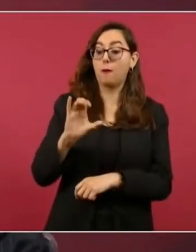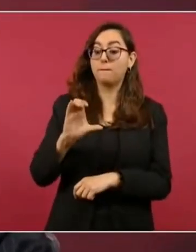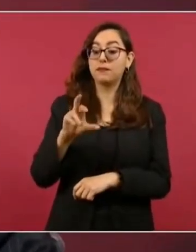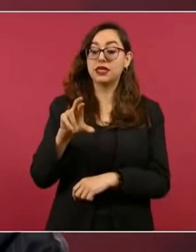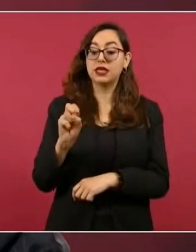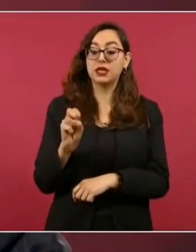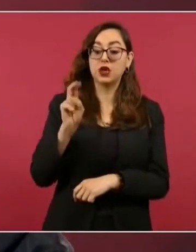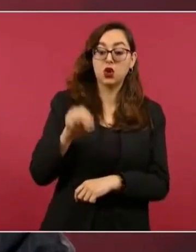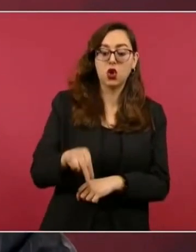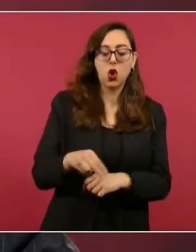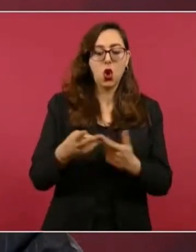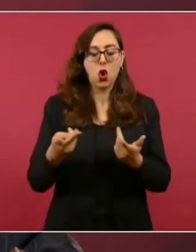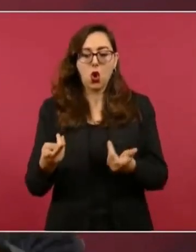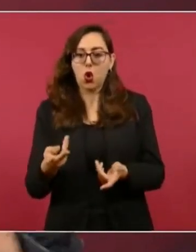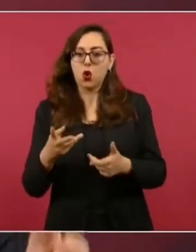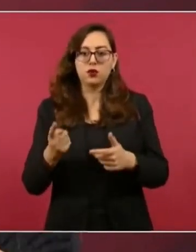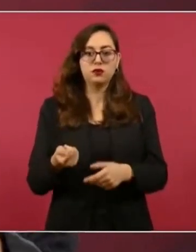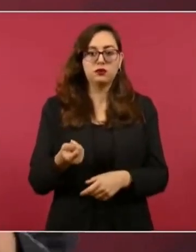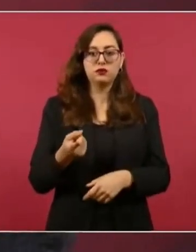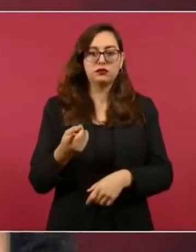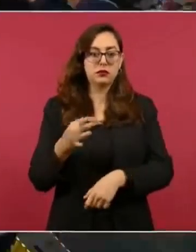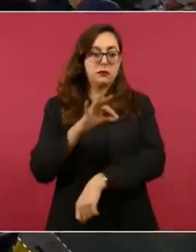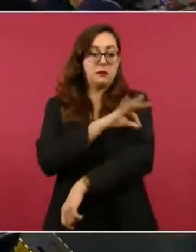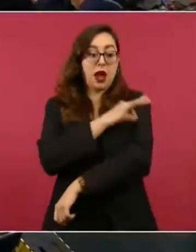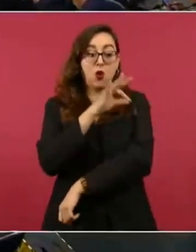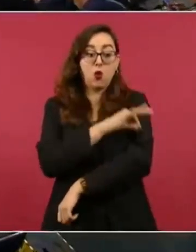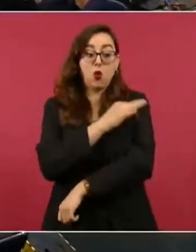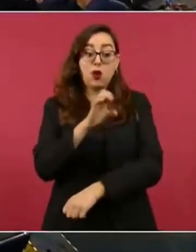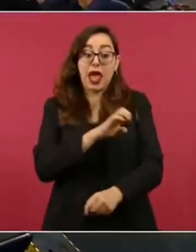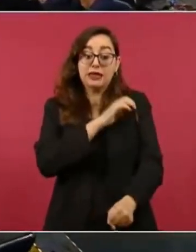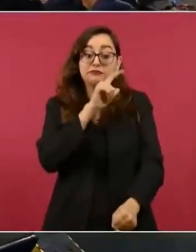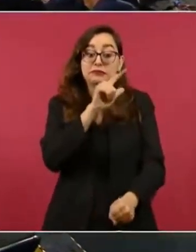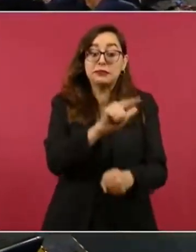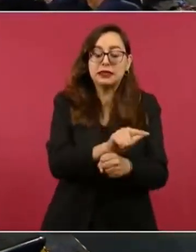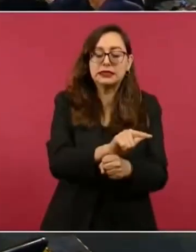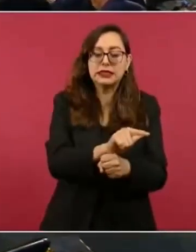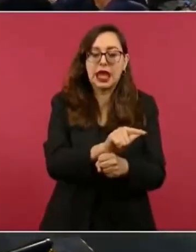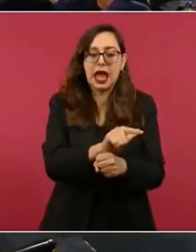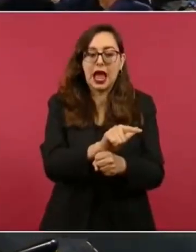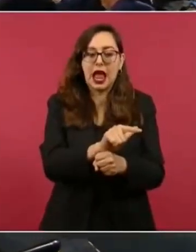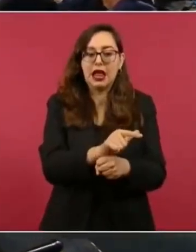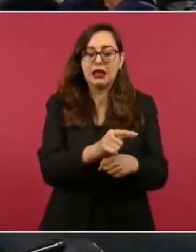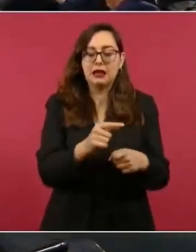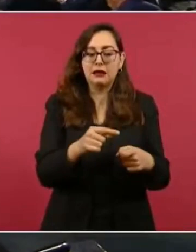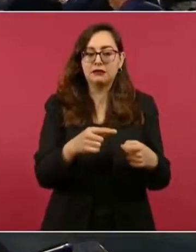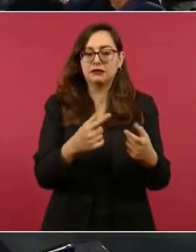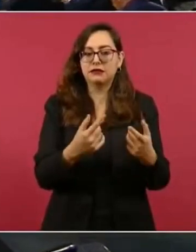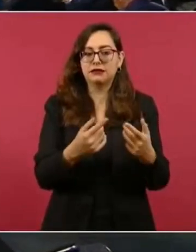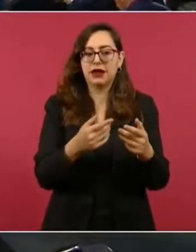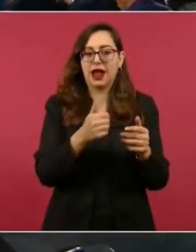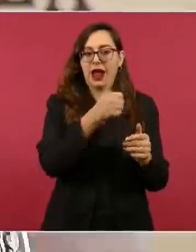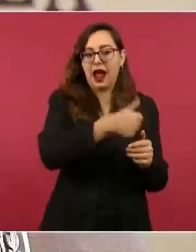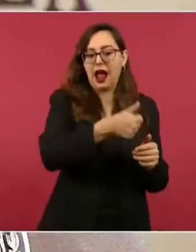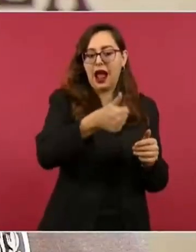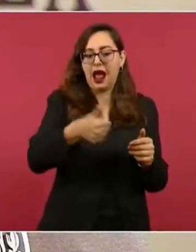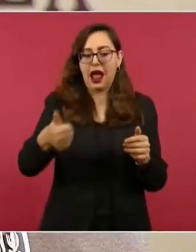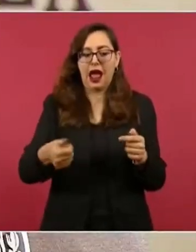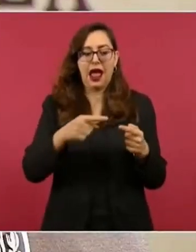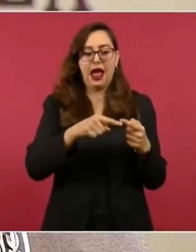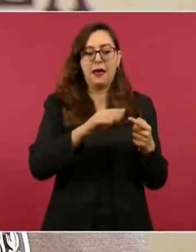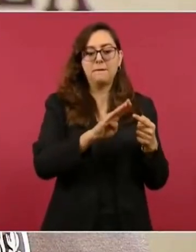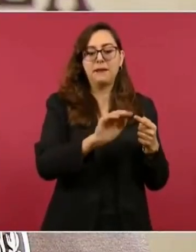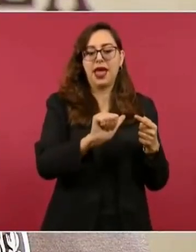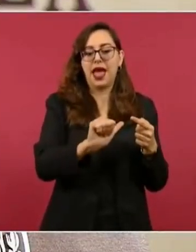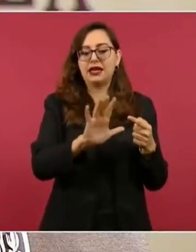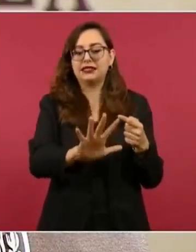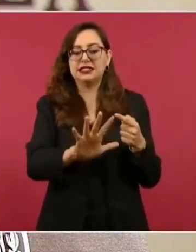casa comercial que tiene la primera vacuna bivalente, que tiene la cepa original y cepas de Omicron, específicamente la VA5, la